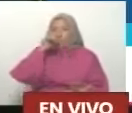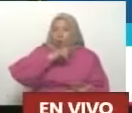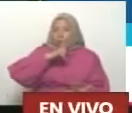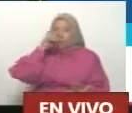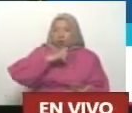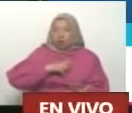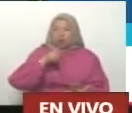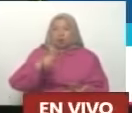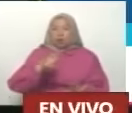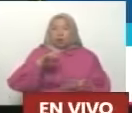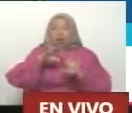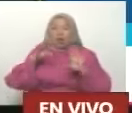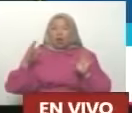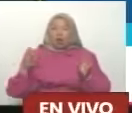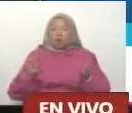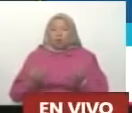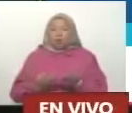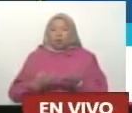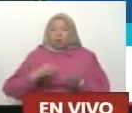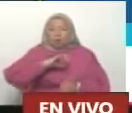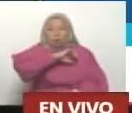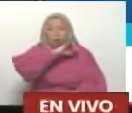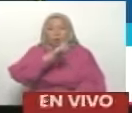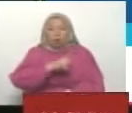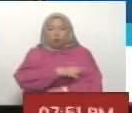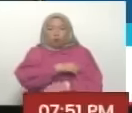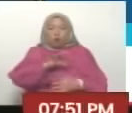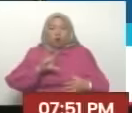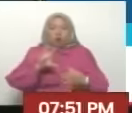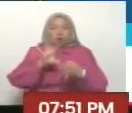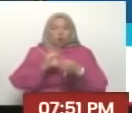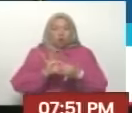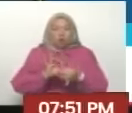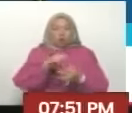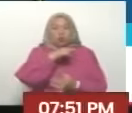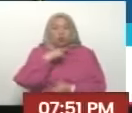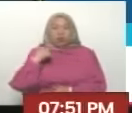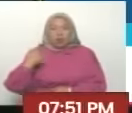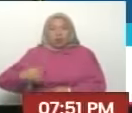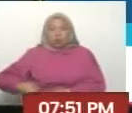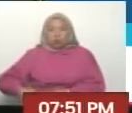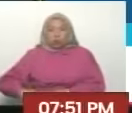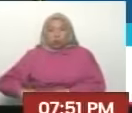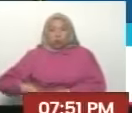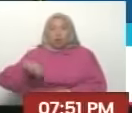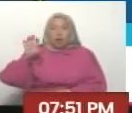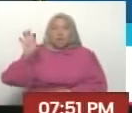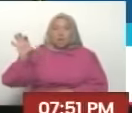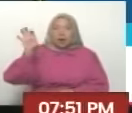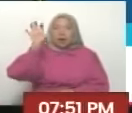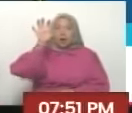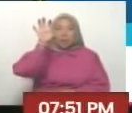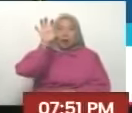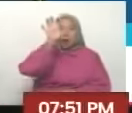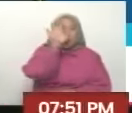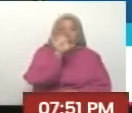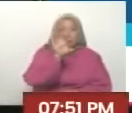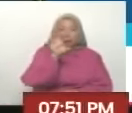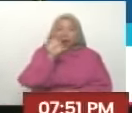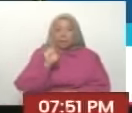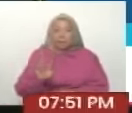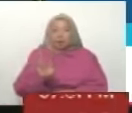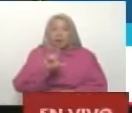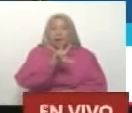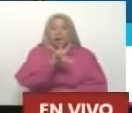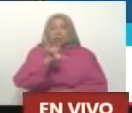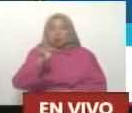mundial La unión soviética Ya despuntaba Finales de los años 20 Y de la década de los 30